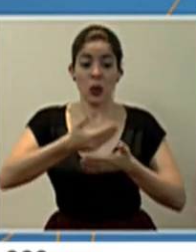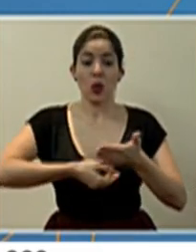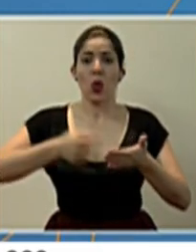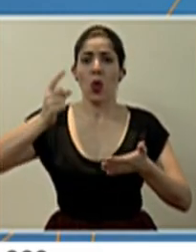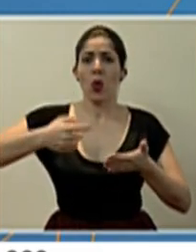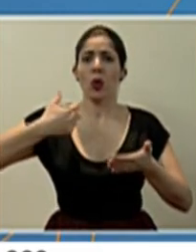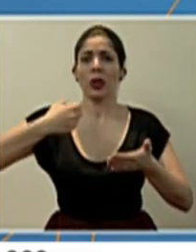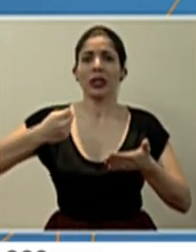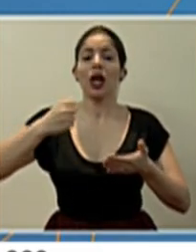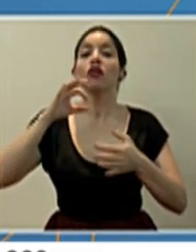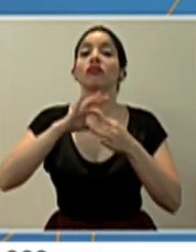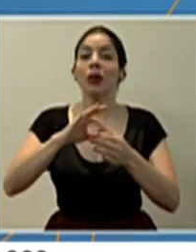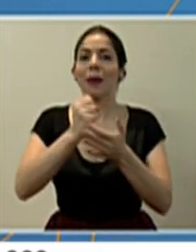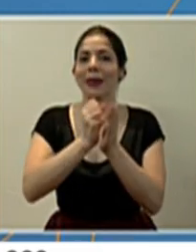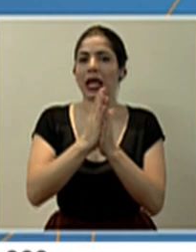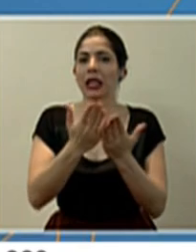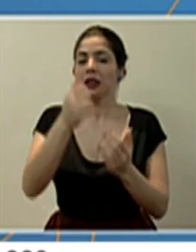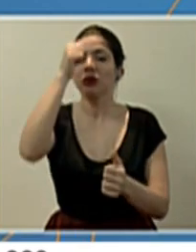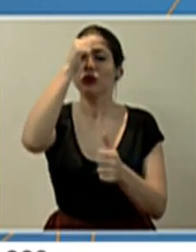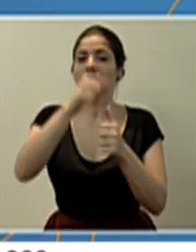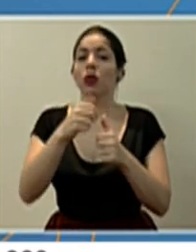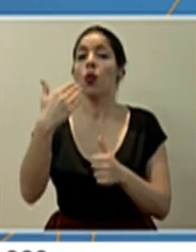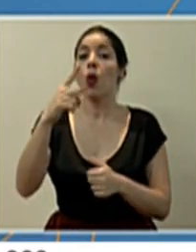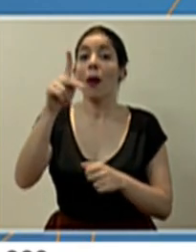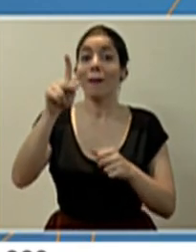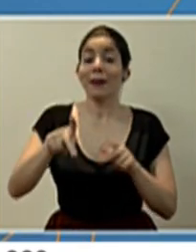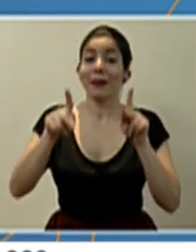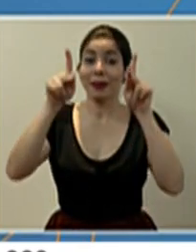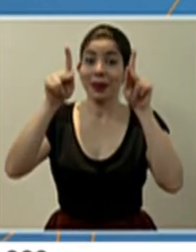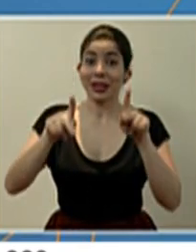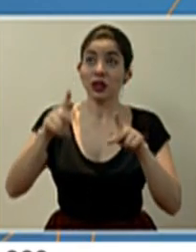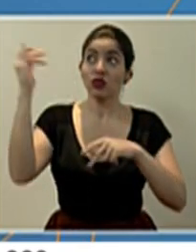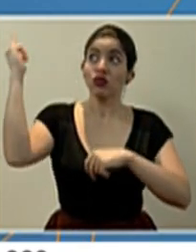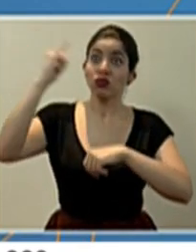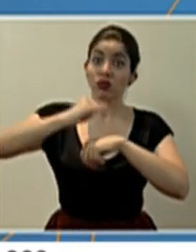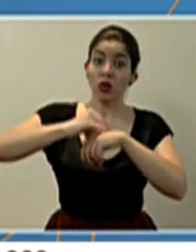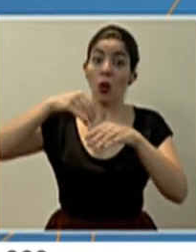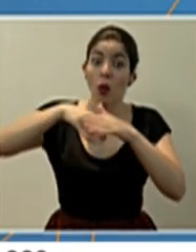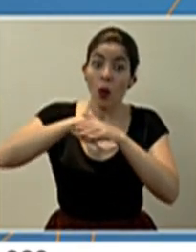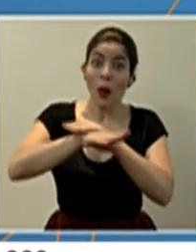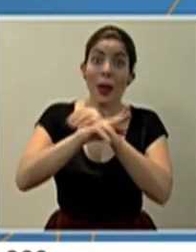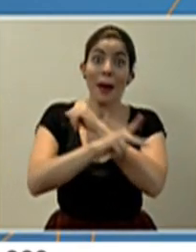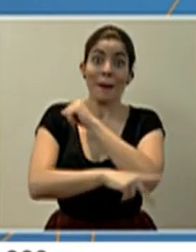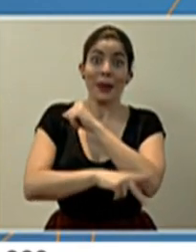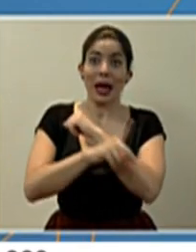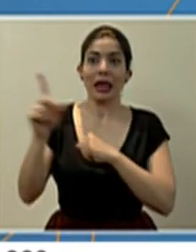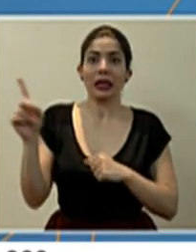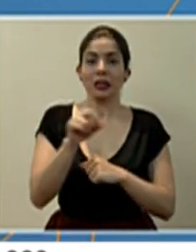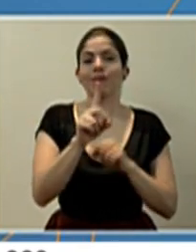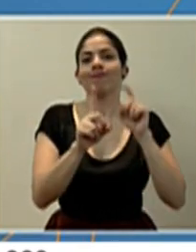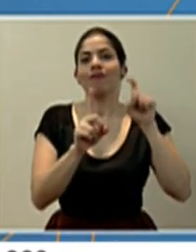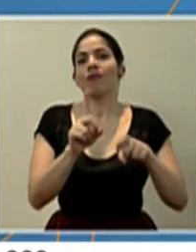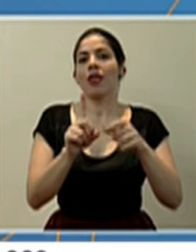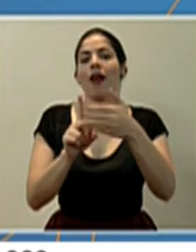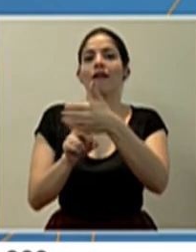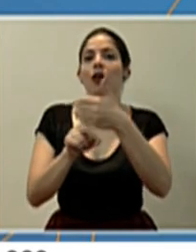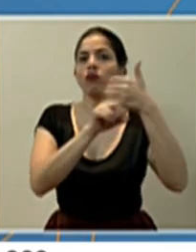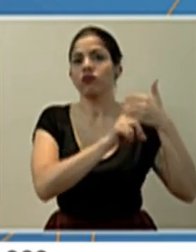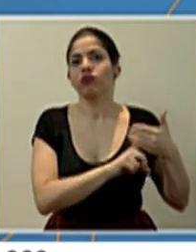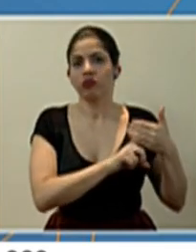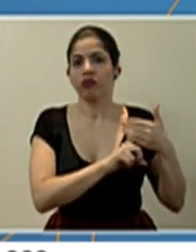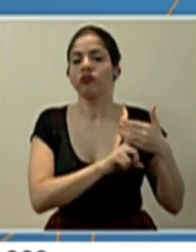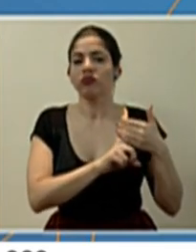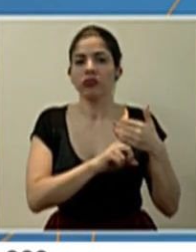órdenes sanitarias migratorias. Recordemos que cuando una persona ingresaba al país, inmediatamente pasaba cuarentena. En el caso de los